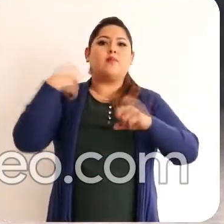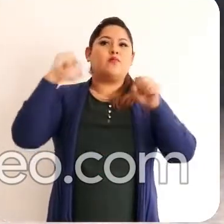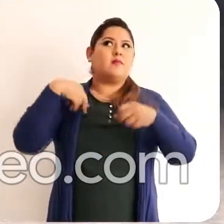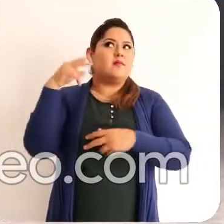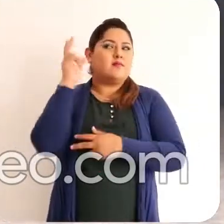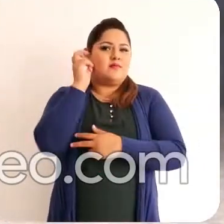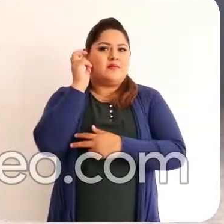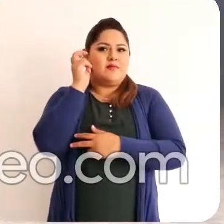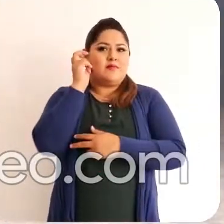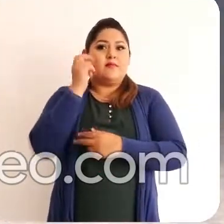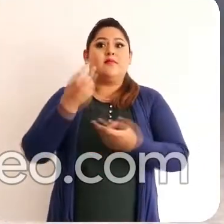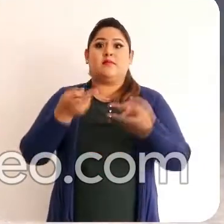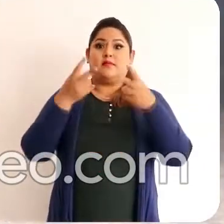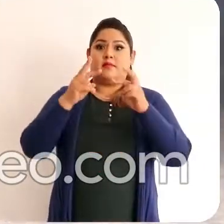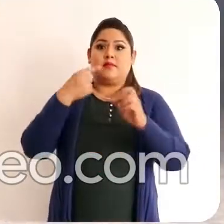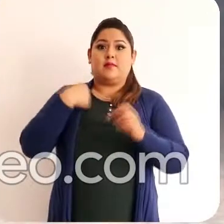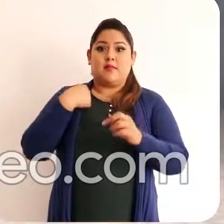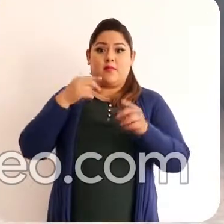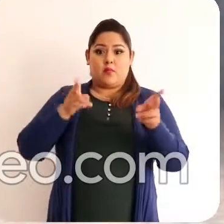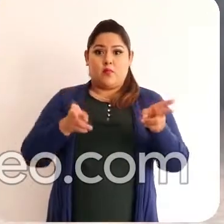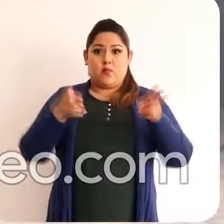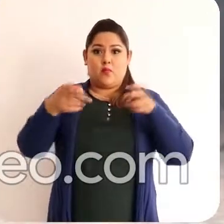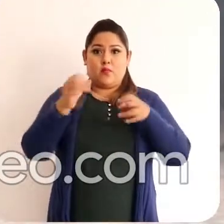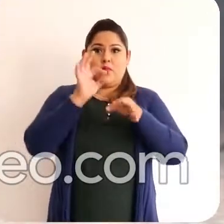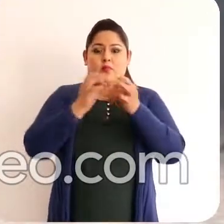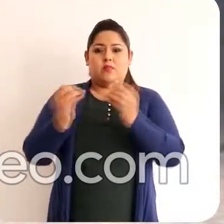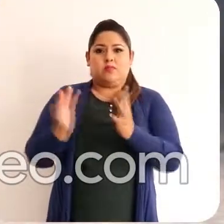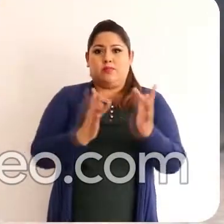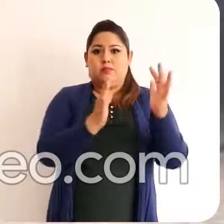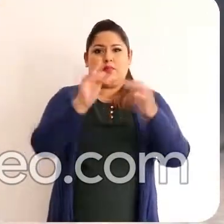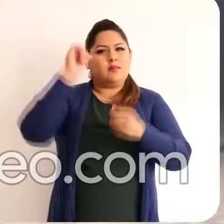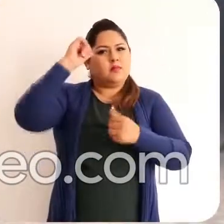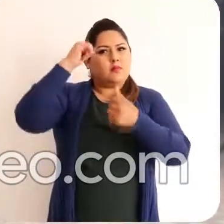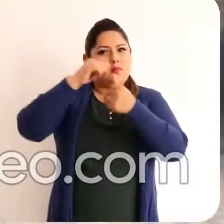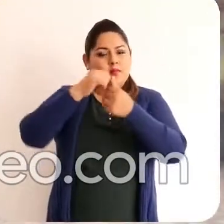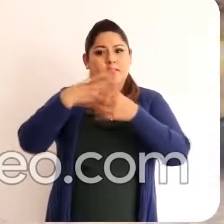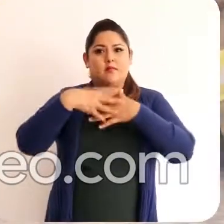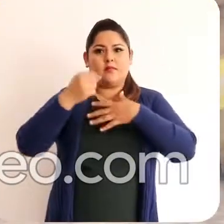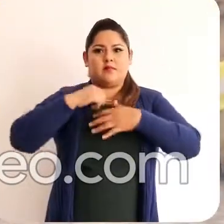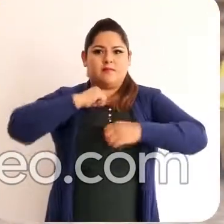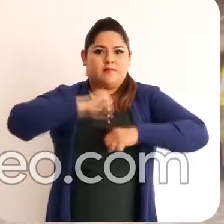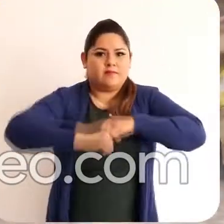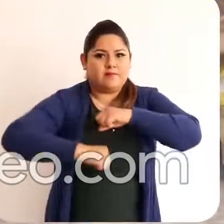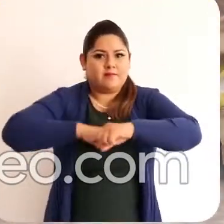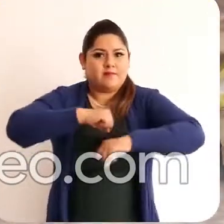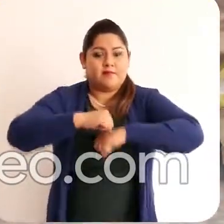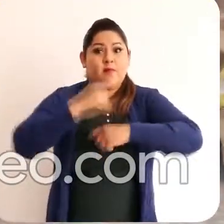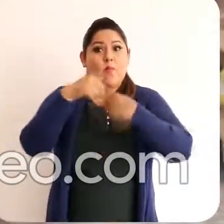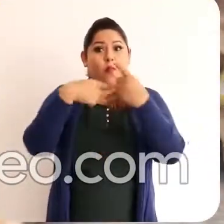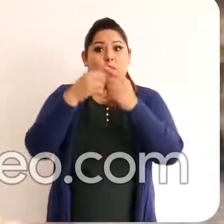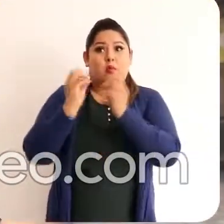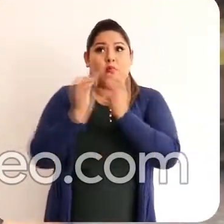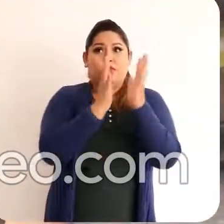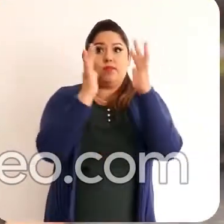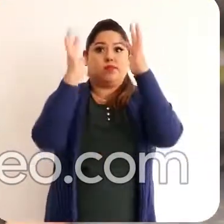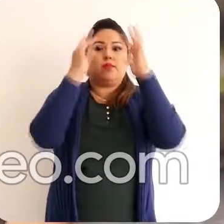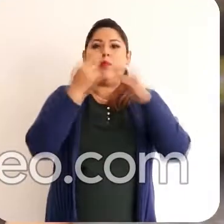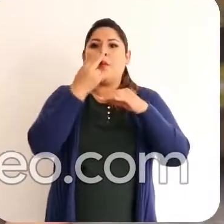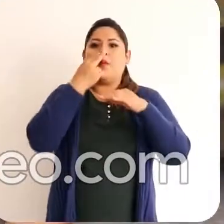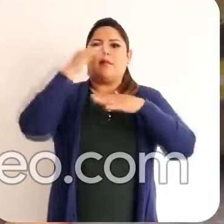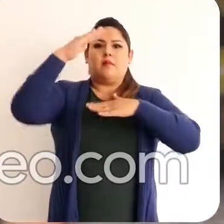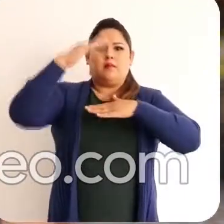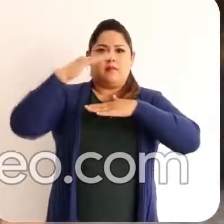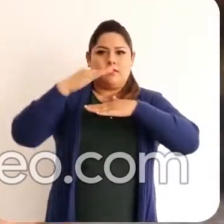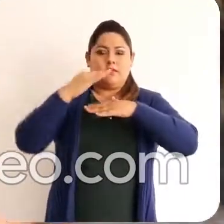escucharte Al encontrarte en una habitación llena de humo, recuerda salir siempre gateando Porque cuando el humo sube, el oxígeno baja